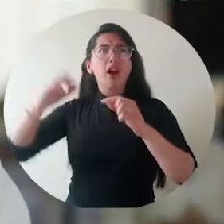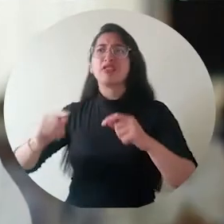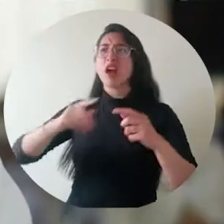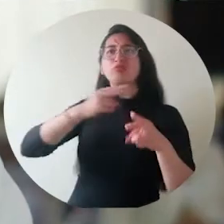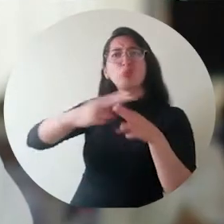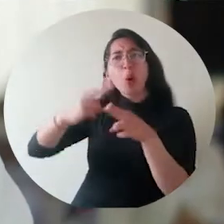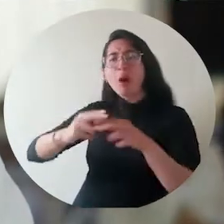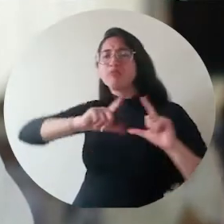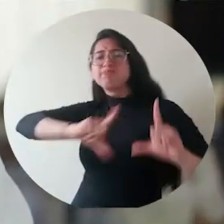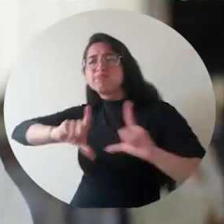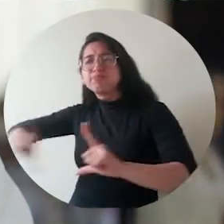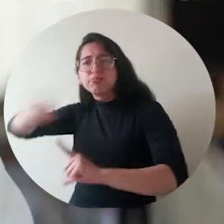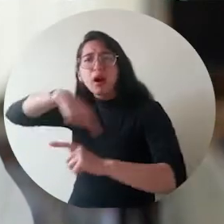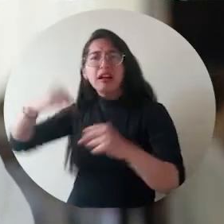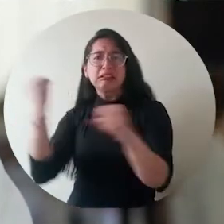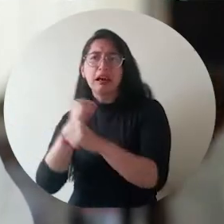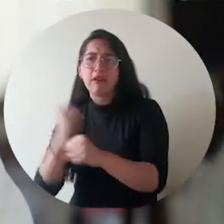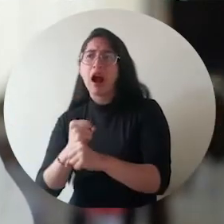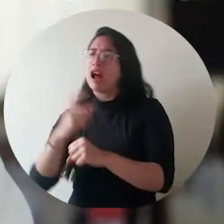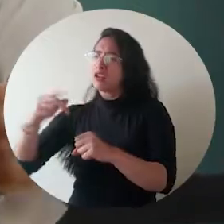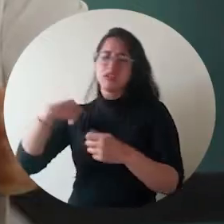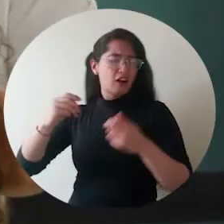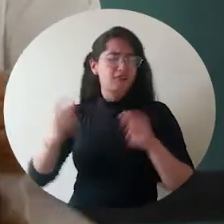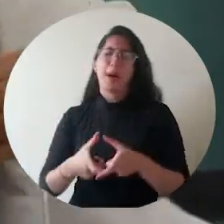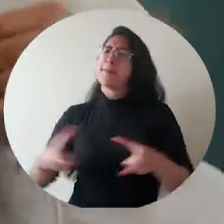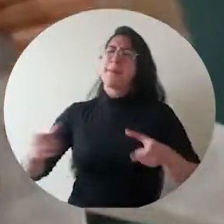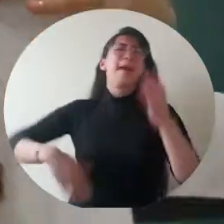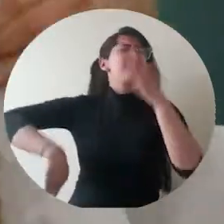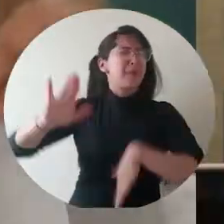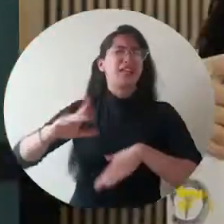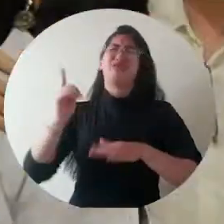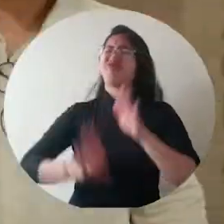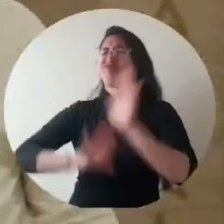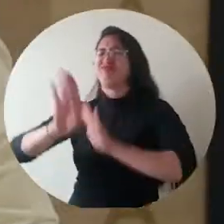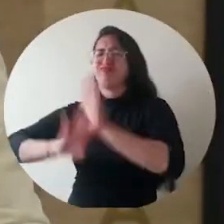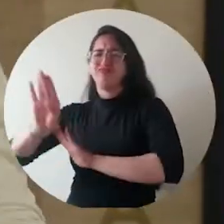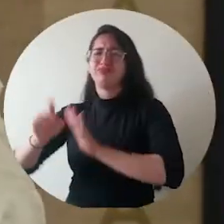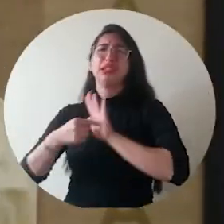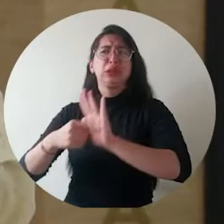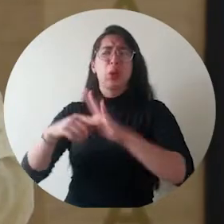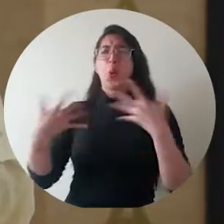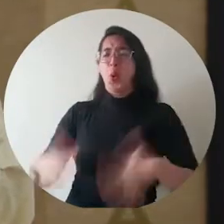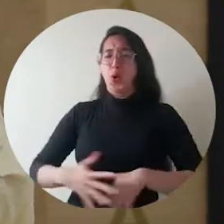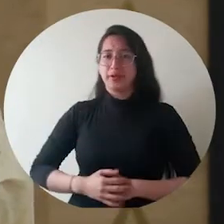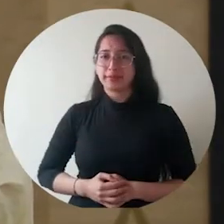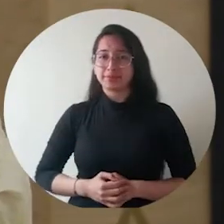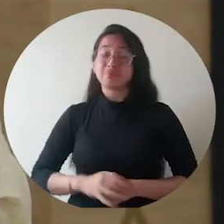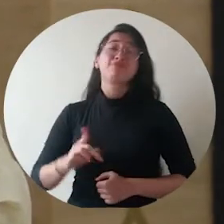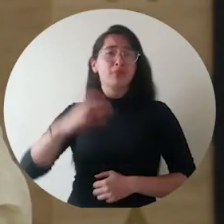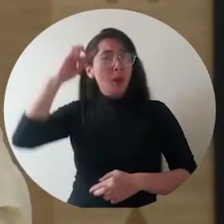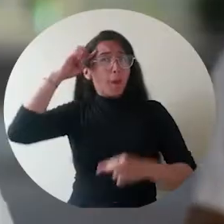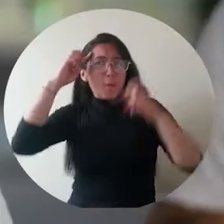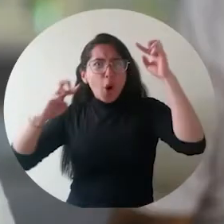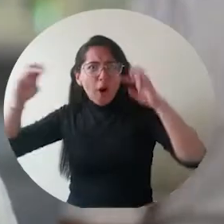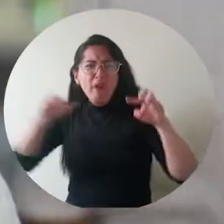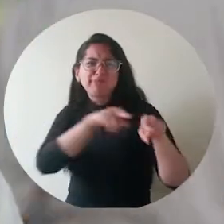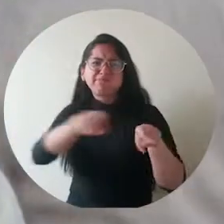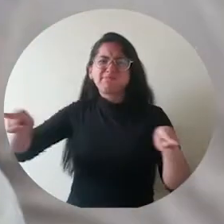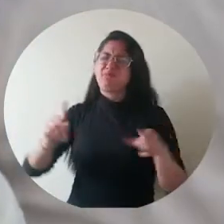esta clase de profesionales que van a salir a la parte laboral de nuestra sociedad. Tienen un gran potencial.